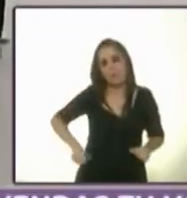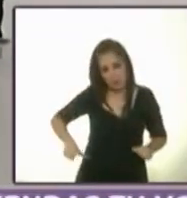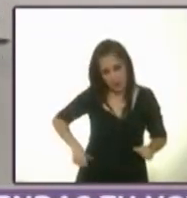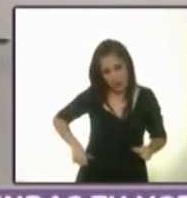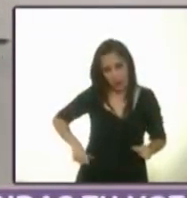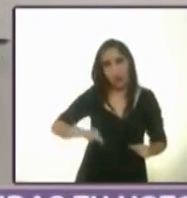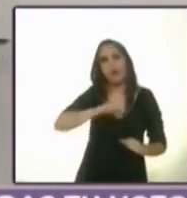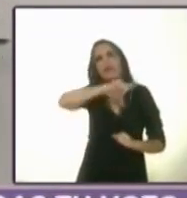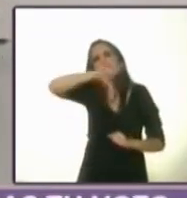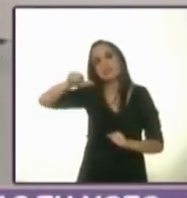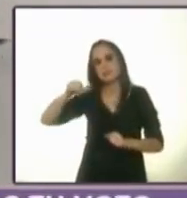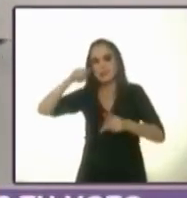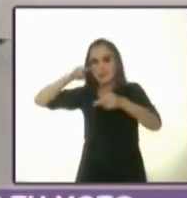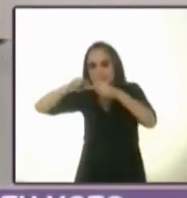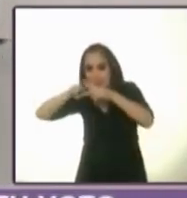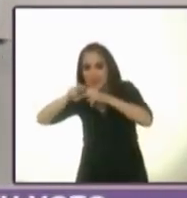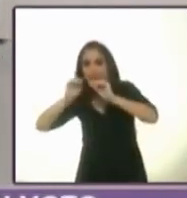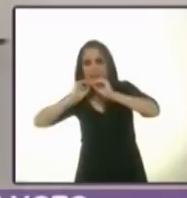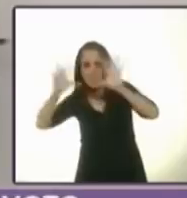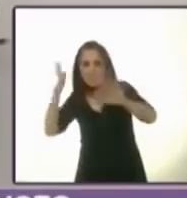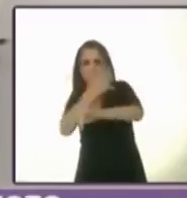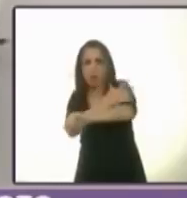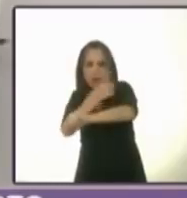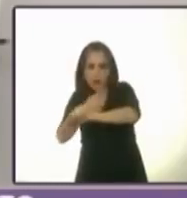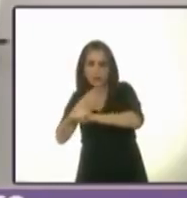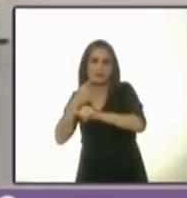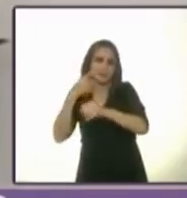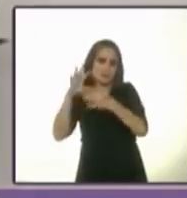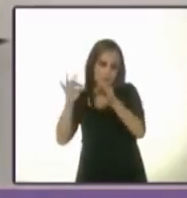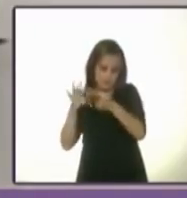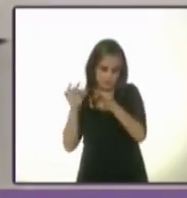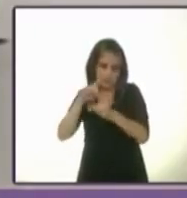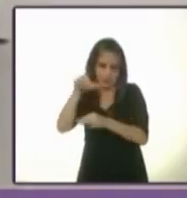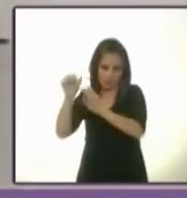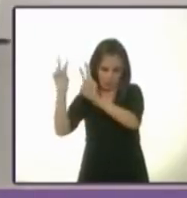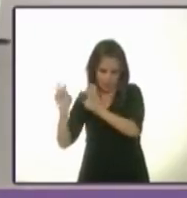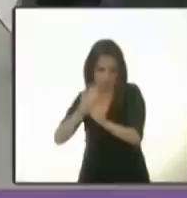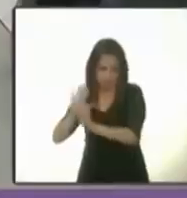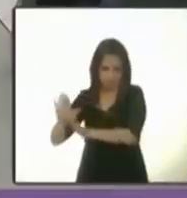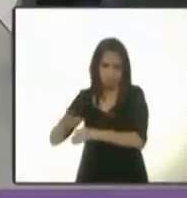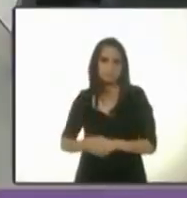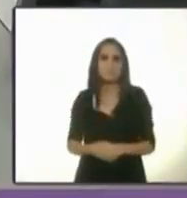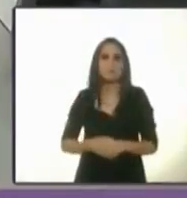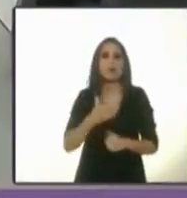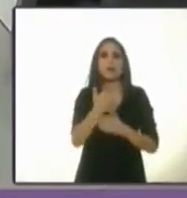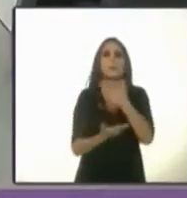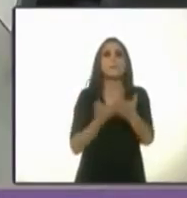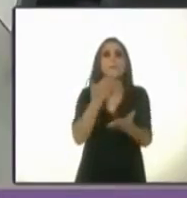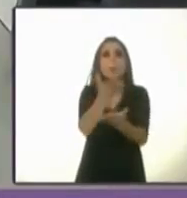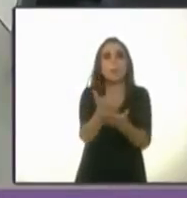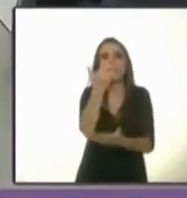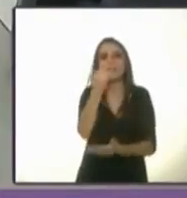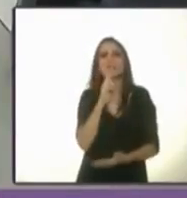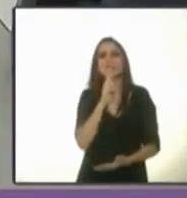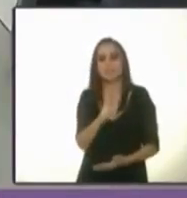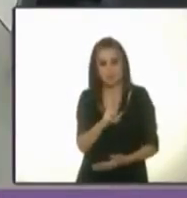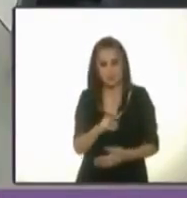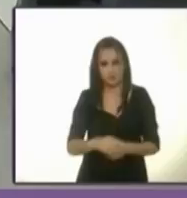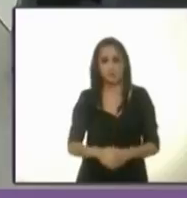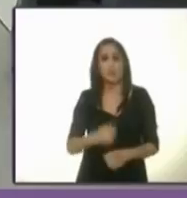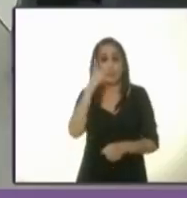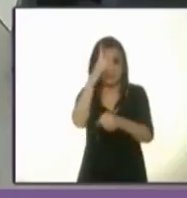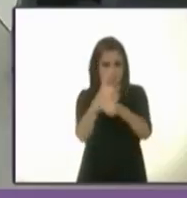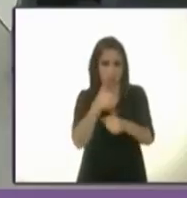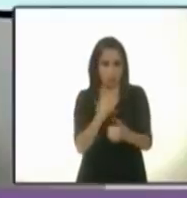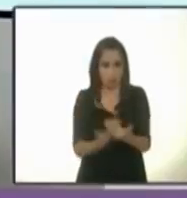Posteriormente, platicaremos de la transparencia y la rendición de cuentas. Adelante, candidata Alejandra Barrales. Propuesta y respuesta. Primero,